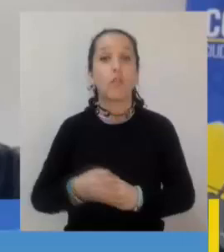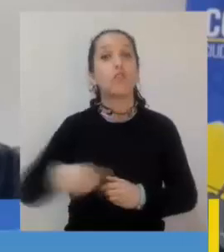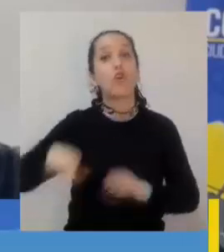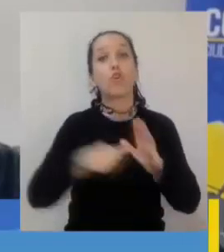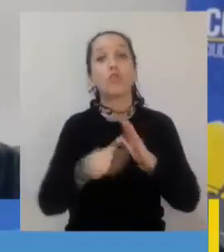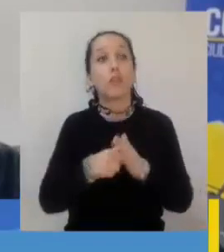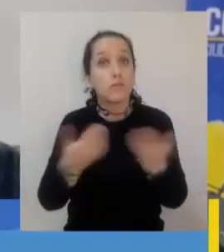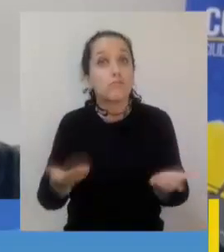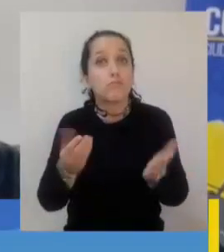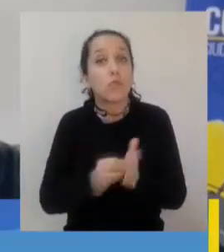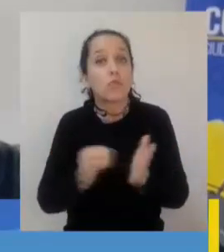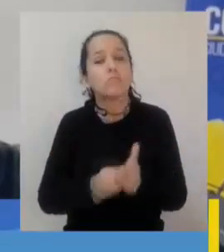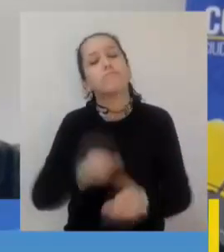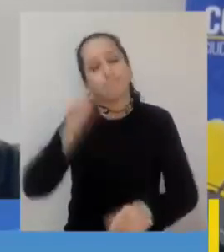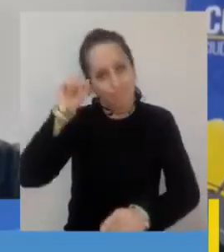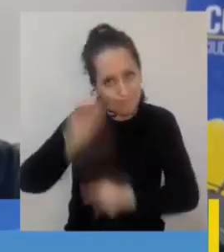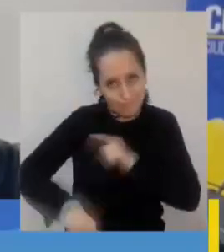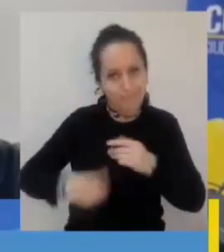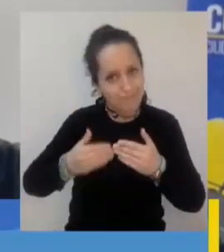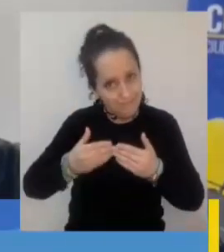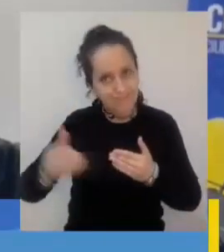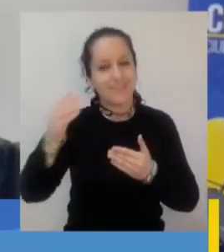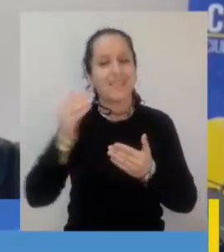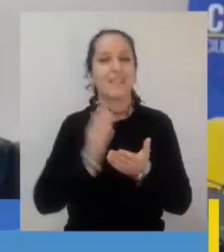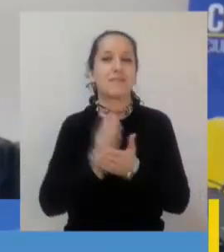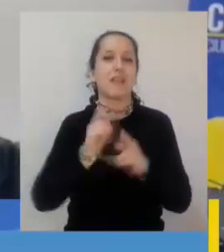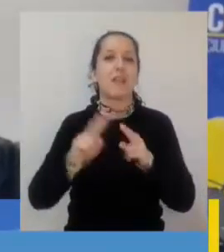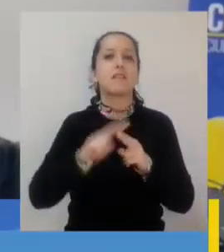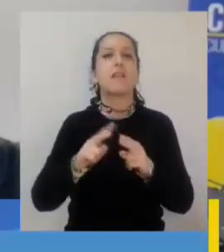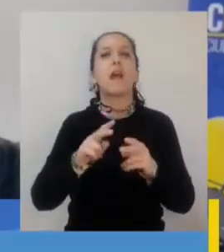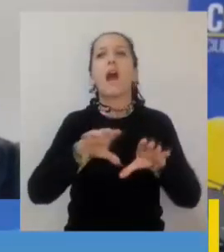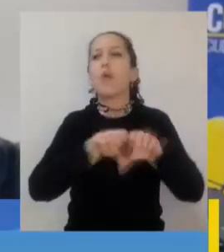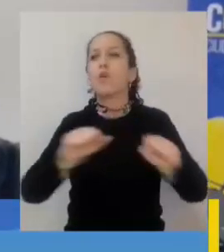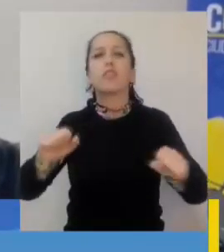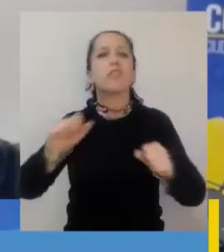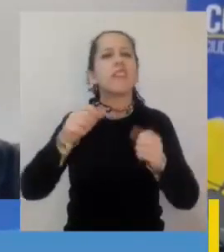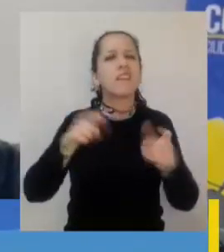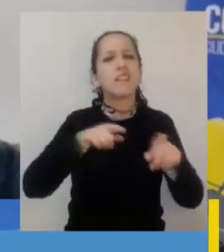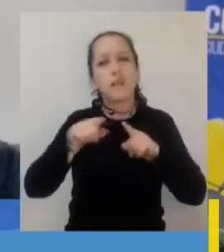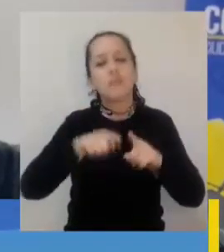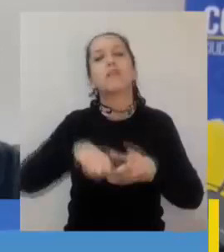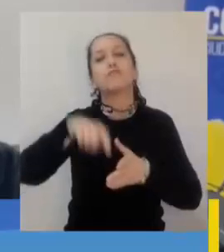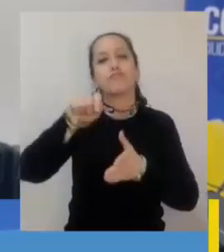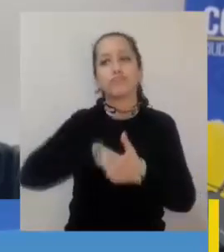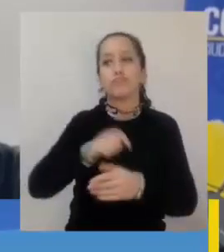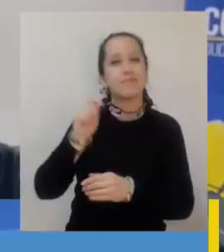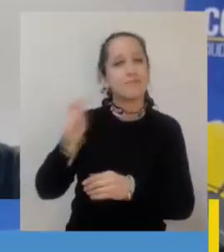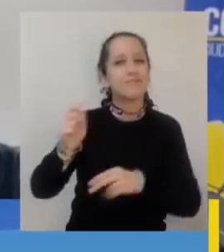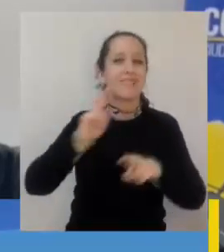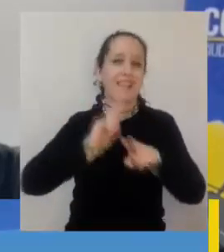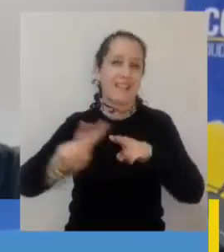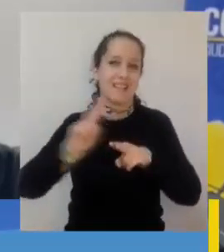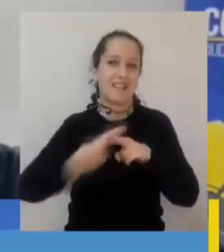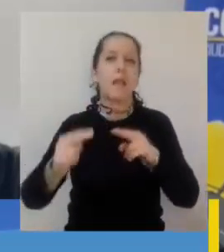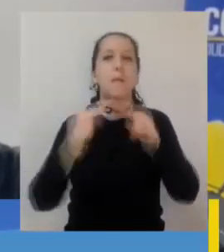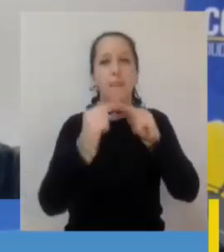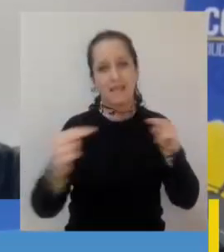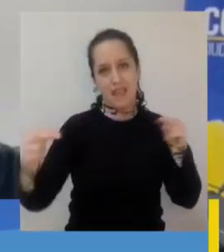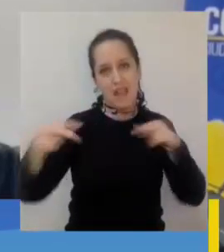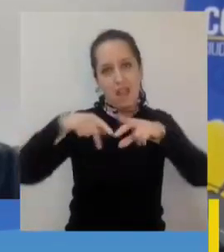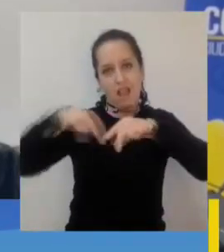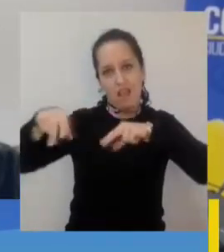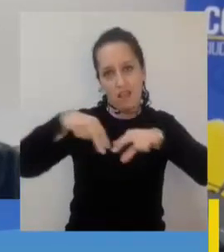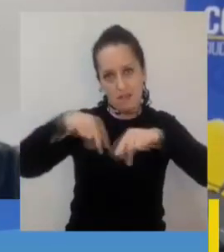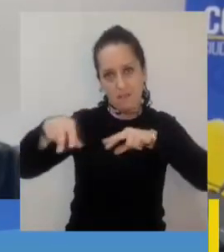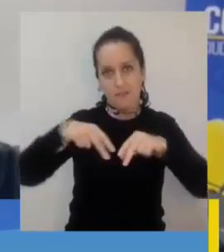definitivo con la aprobación de los términos de referencia para la contratación de la reposición de la pasarela